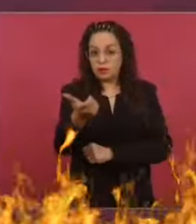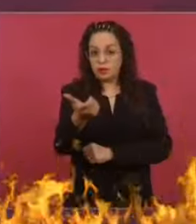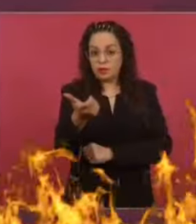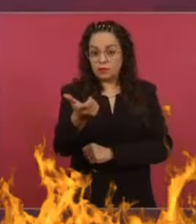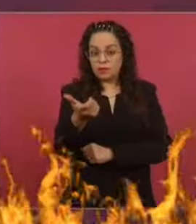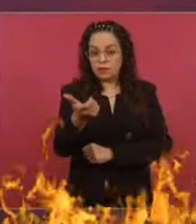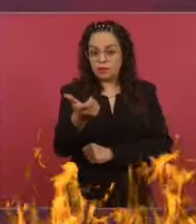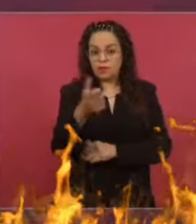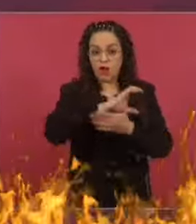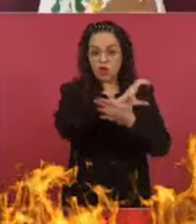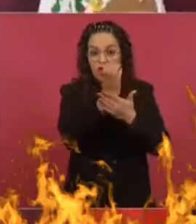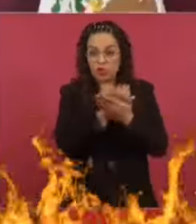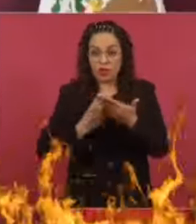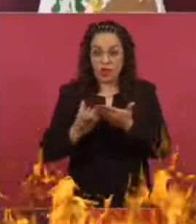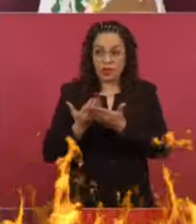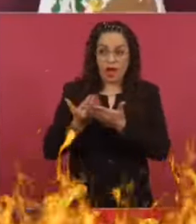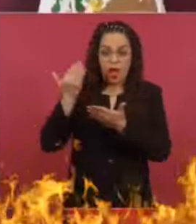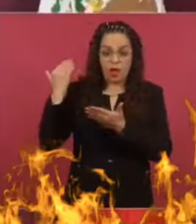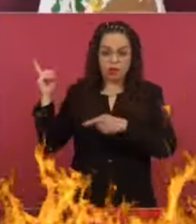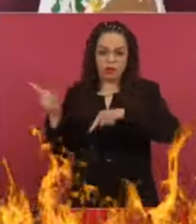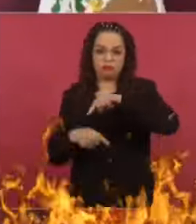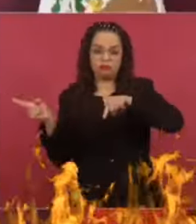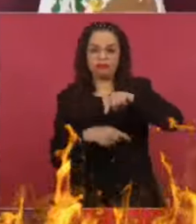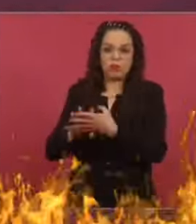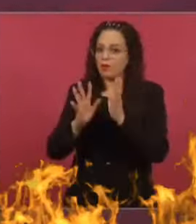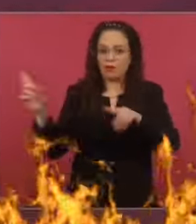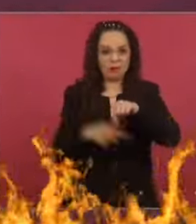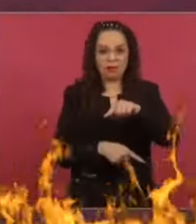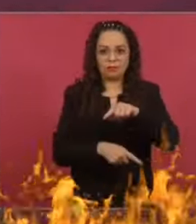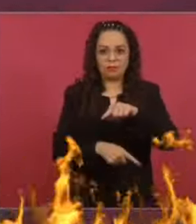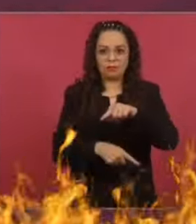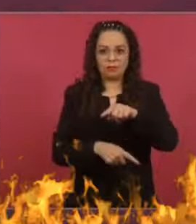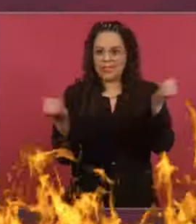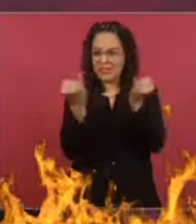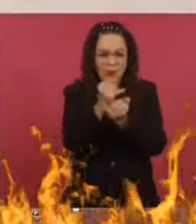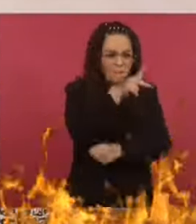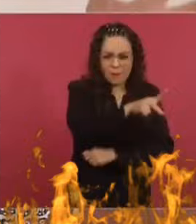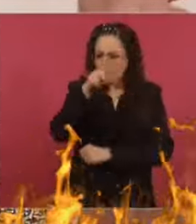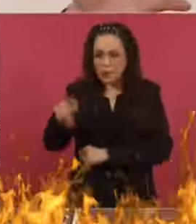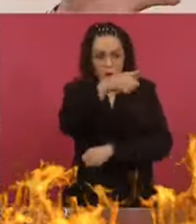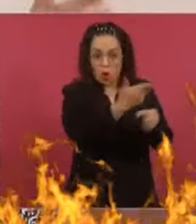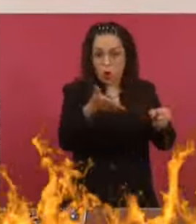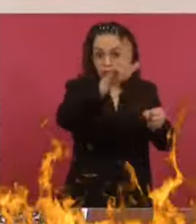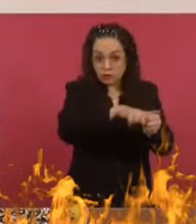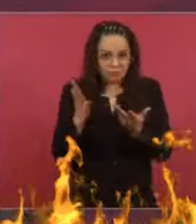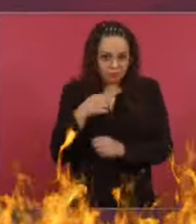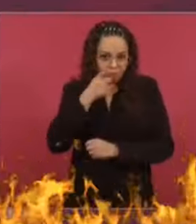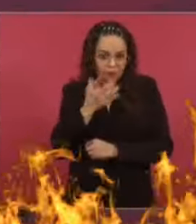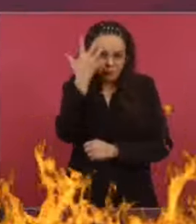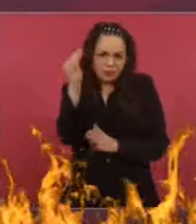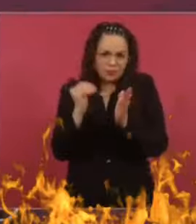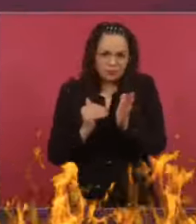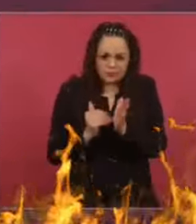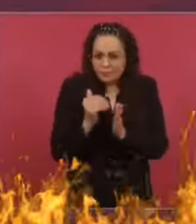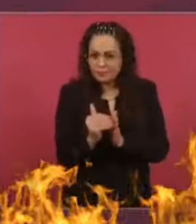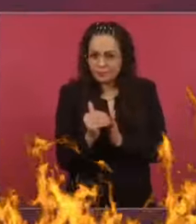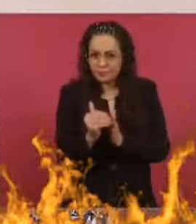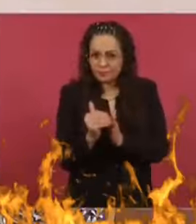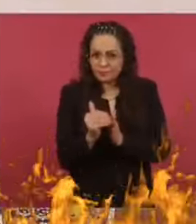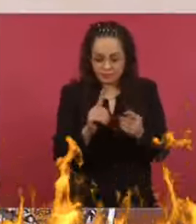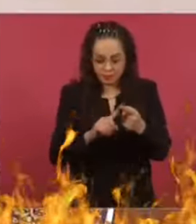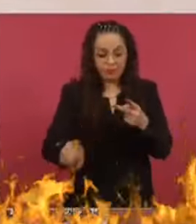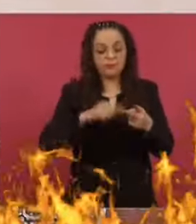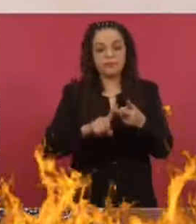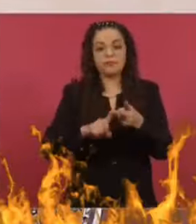cancelando los contratos leoninos que habían originalmente de los reclusorios Así como los hospitales entregaron los reclusores ¿Y cuánto nos ahorramos también